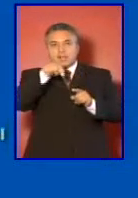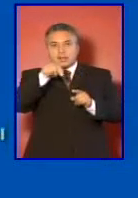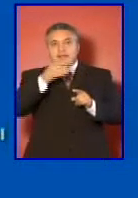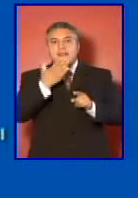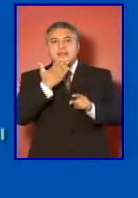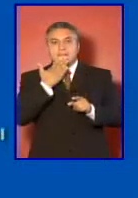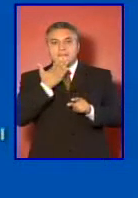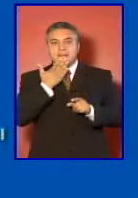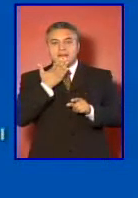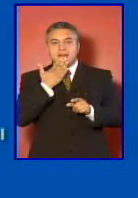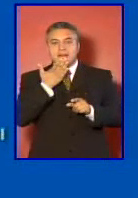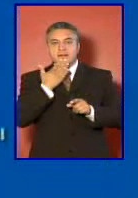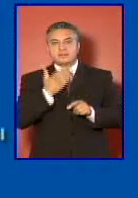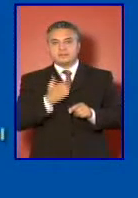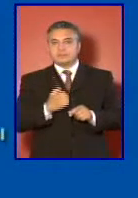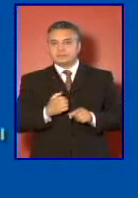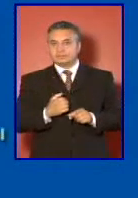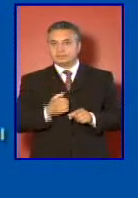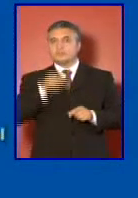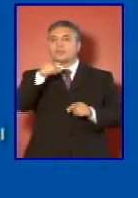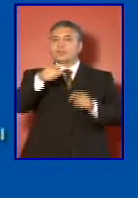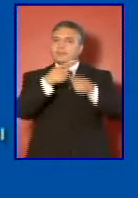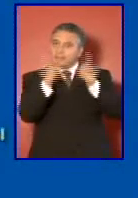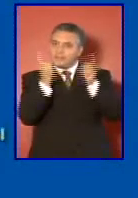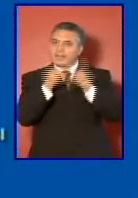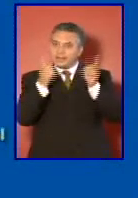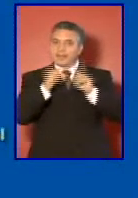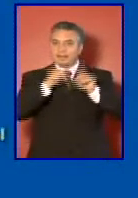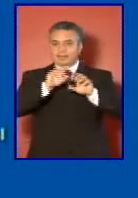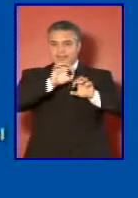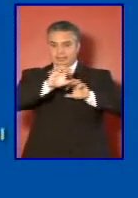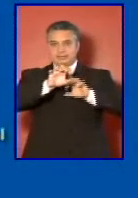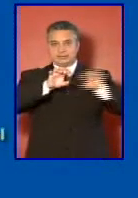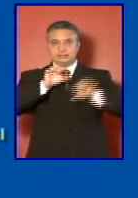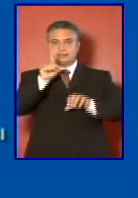los distintos sectores